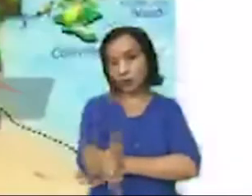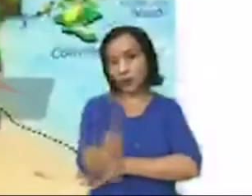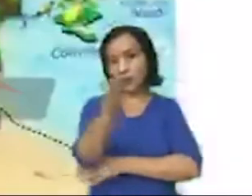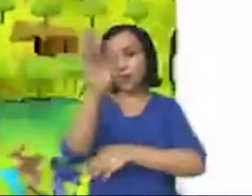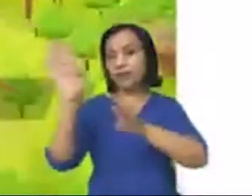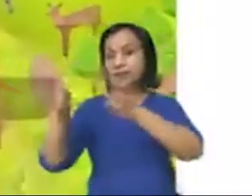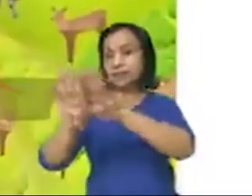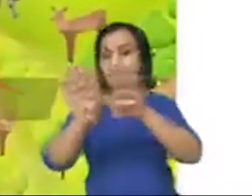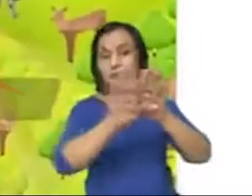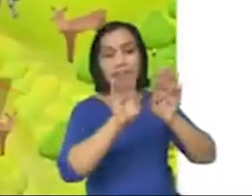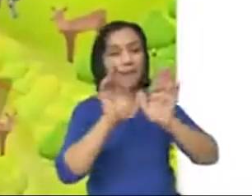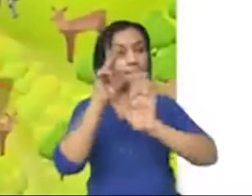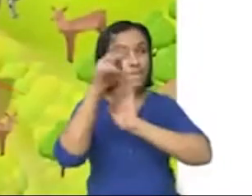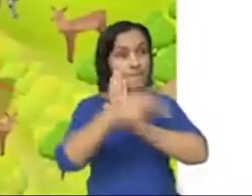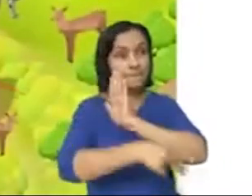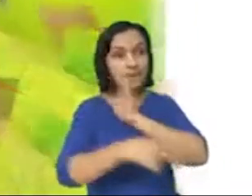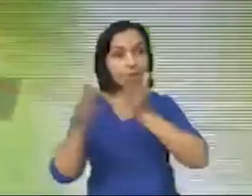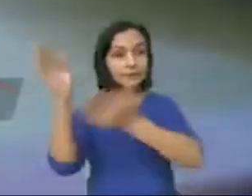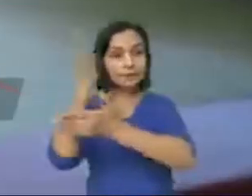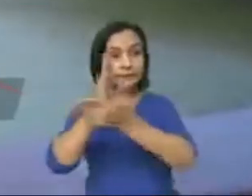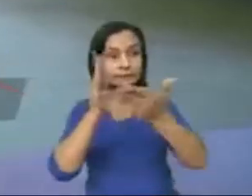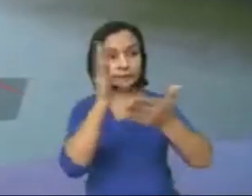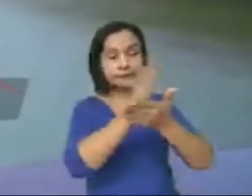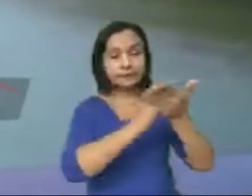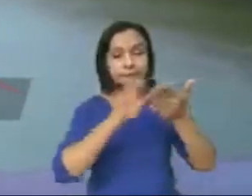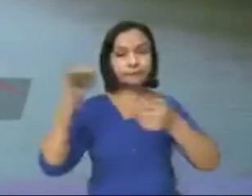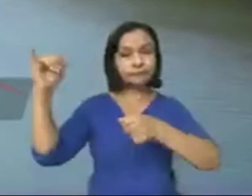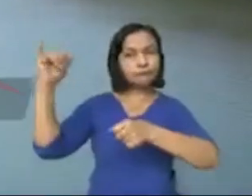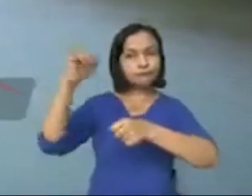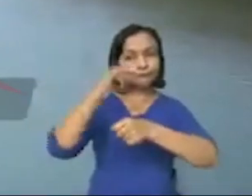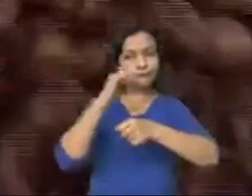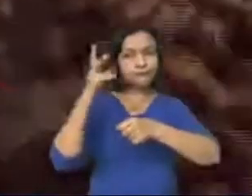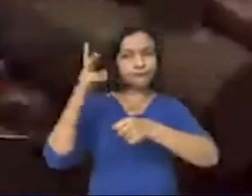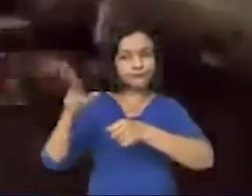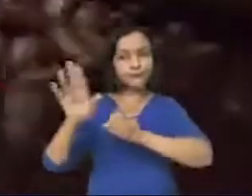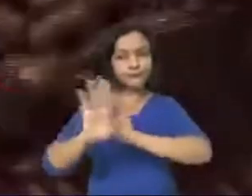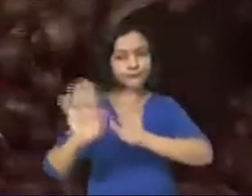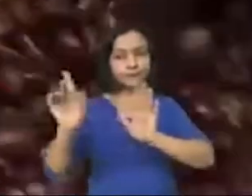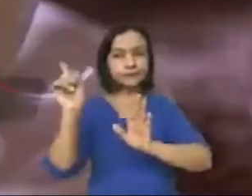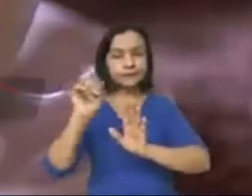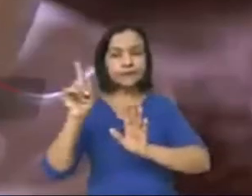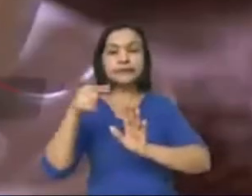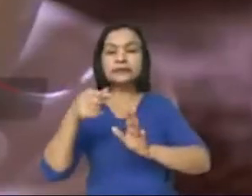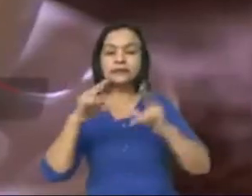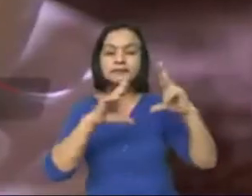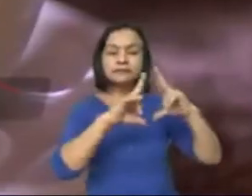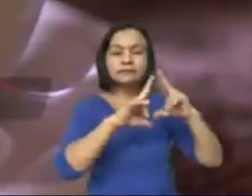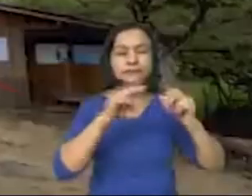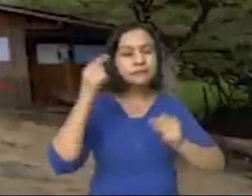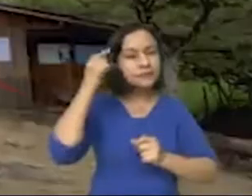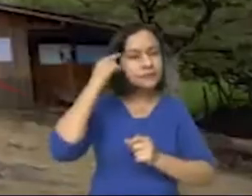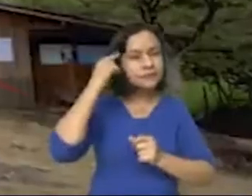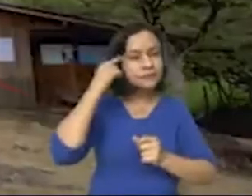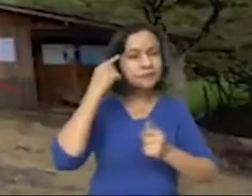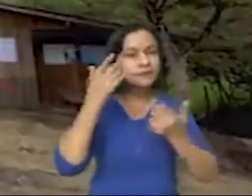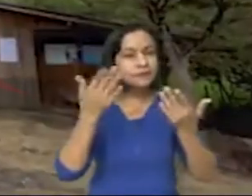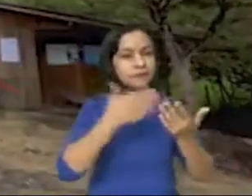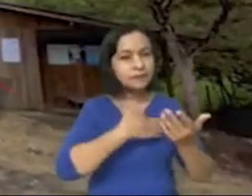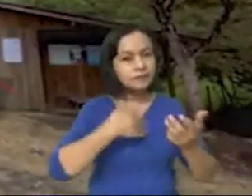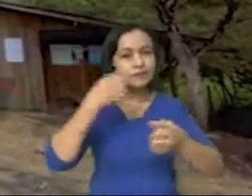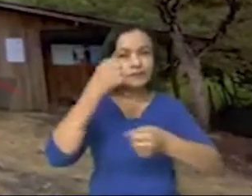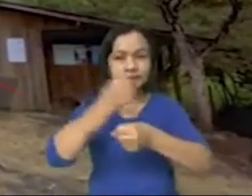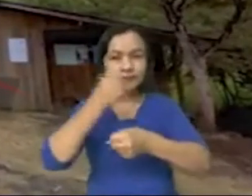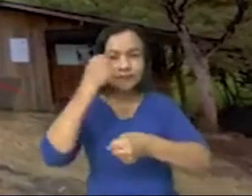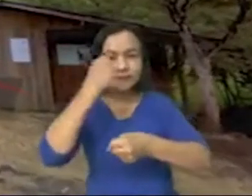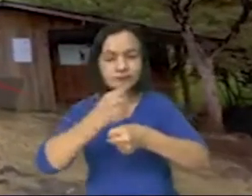otros países y la reducción de lo que fueron los vuelos, nos vimos forzados también pues a retomar ese esfuerzo